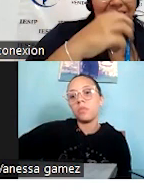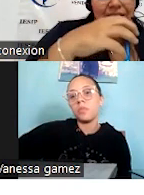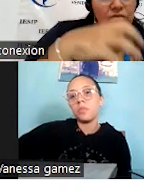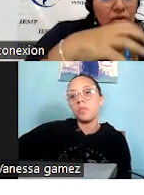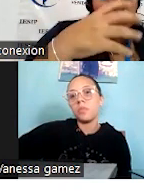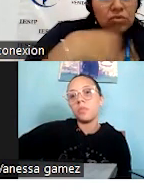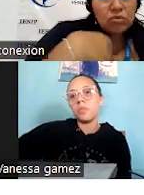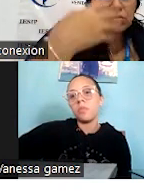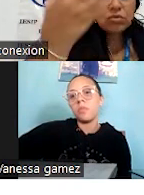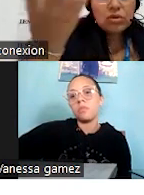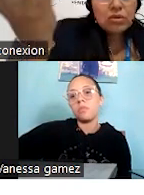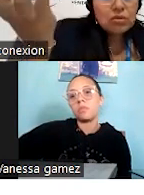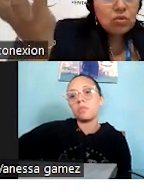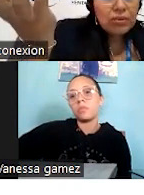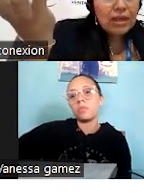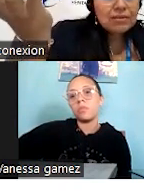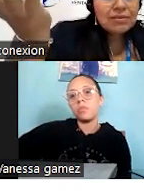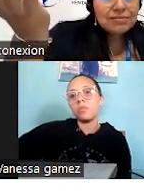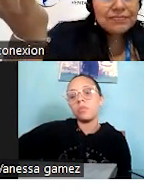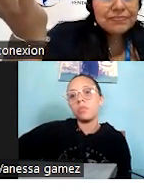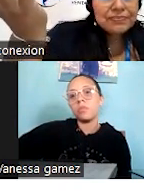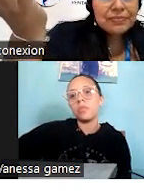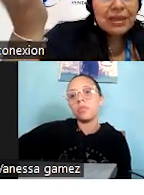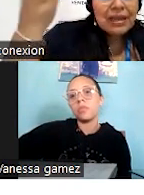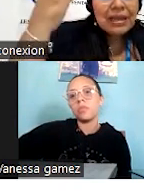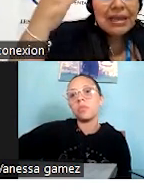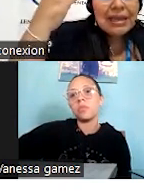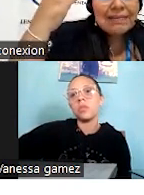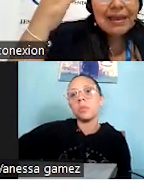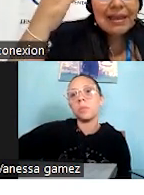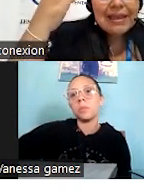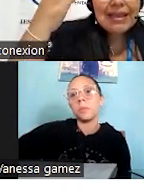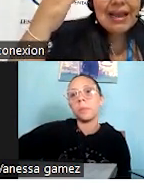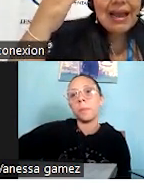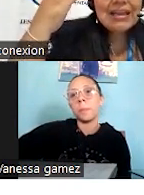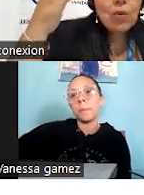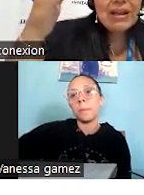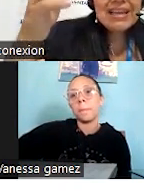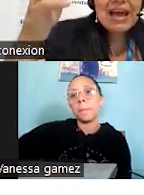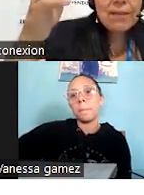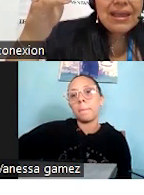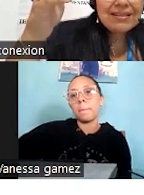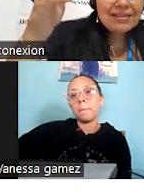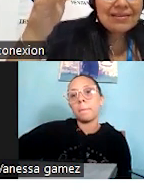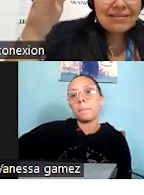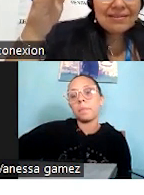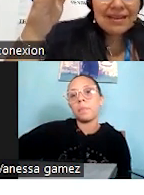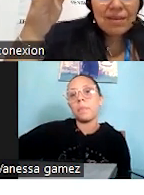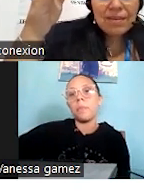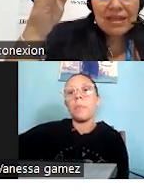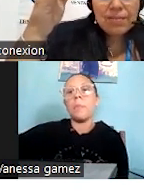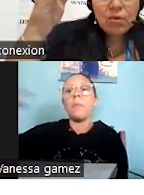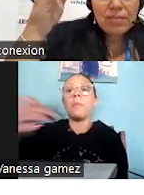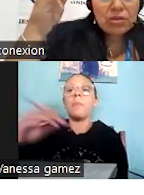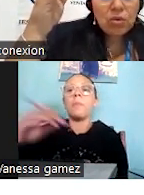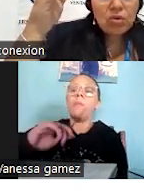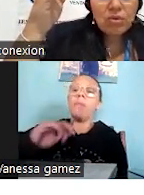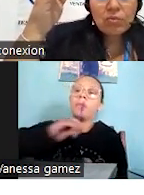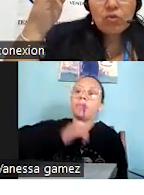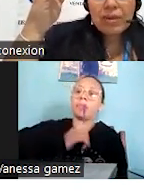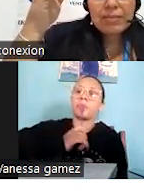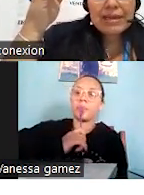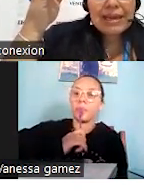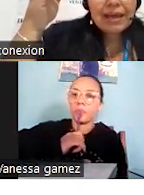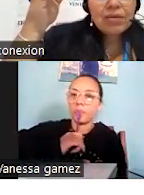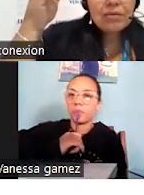televisor, te están tocando tu, tu bien. Este, al igual que las ventas, las ventas por menor